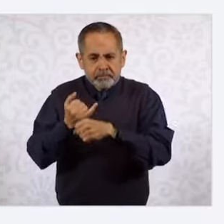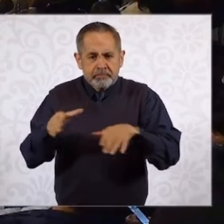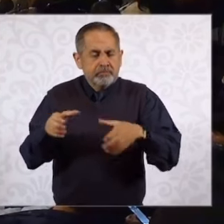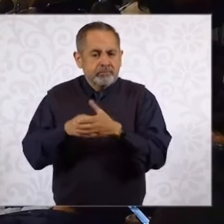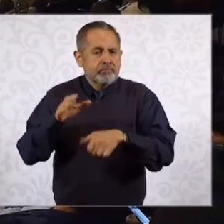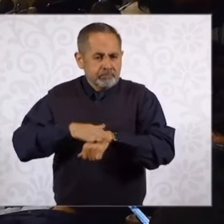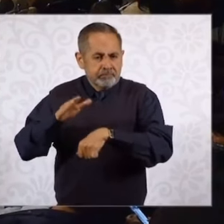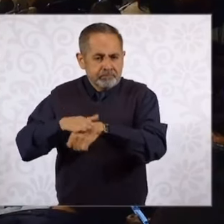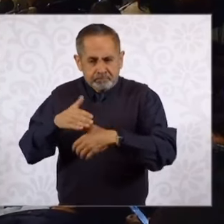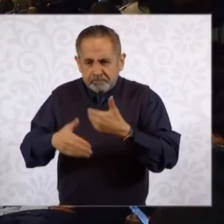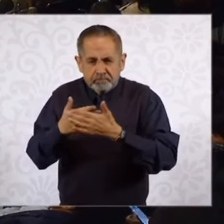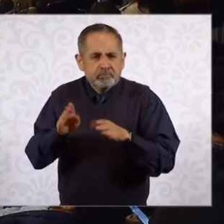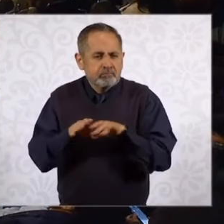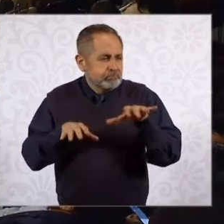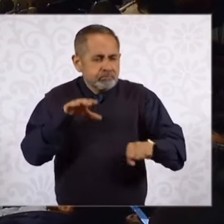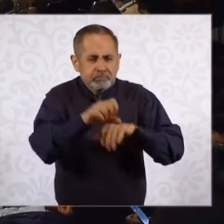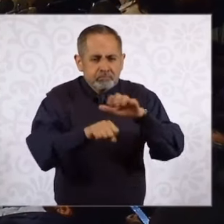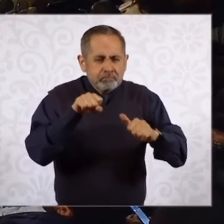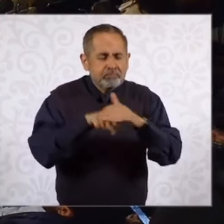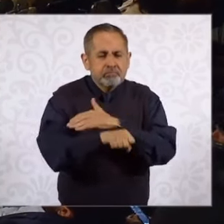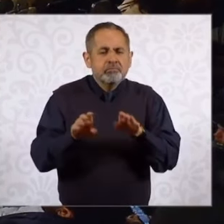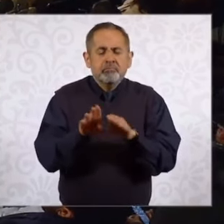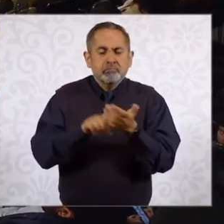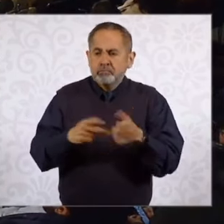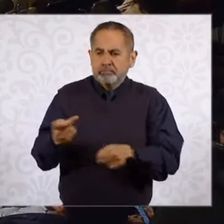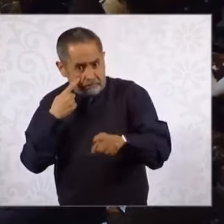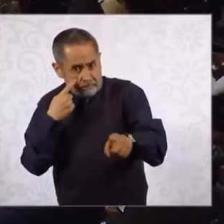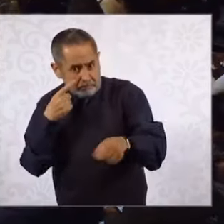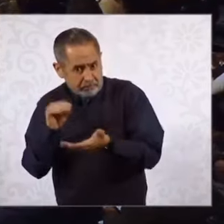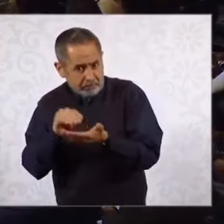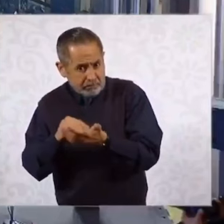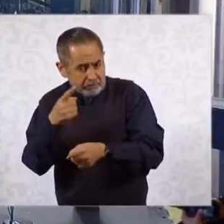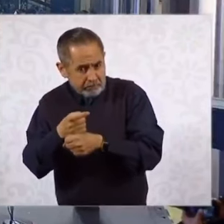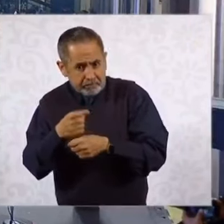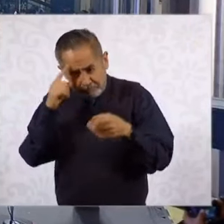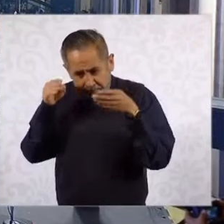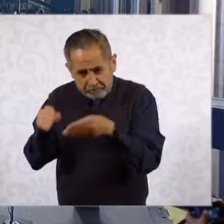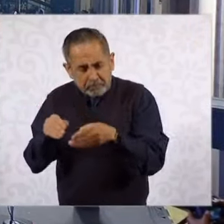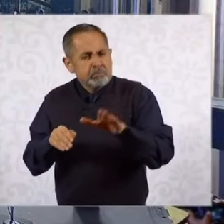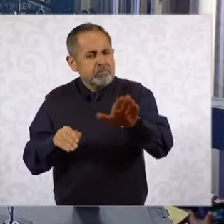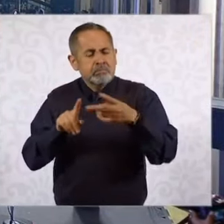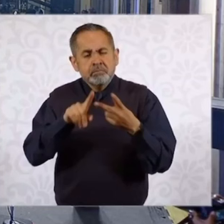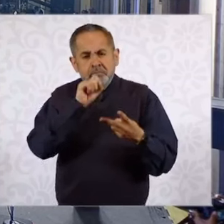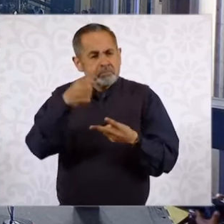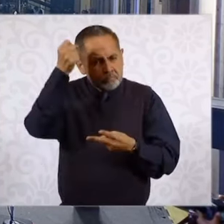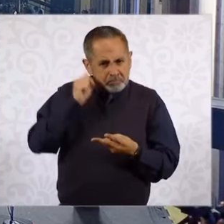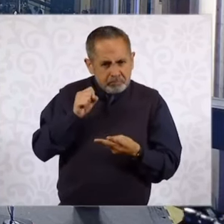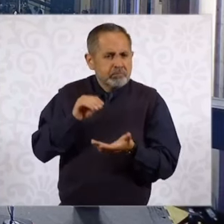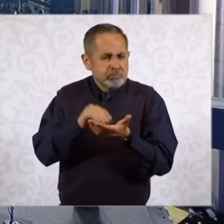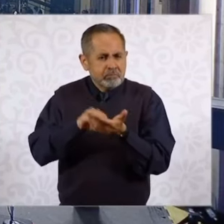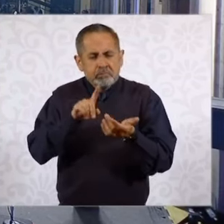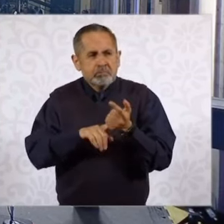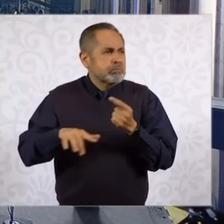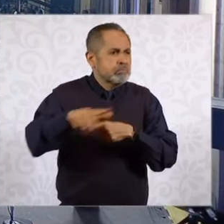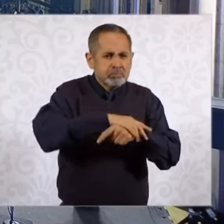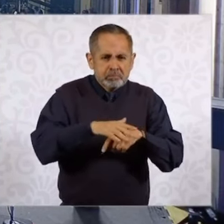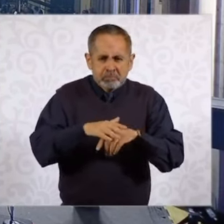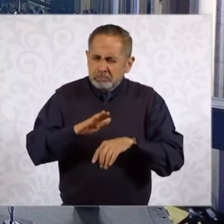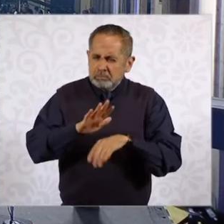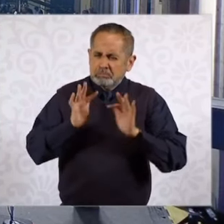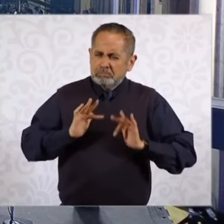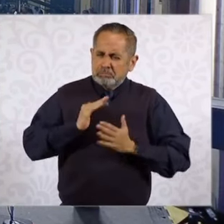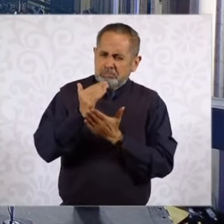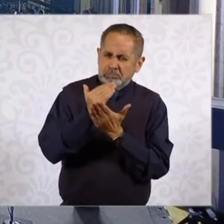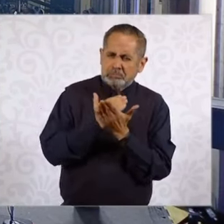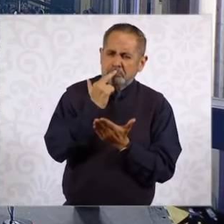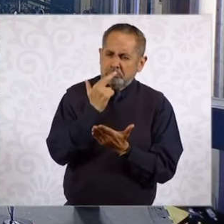de estas detenciones que hubo en nuestro territorio. Pero podría decirse también que en el caso Sinaloa se tiene la percepción de que se están tranquilizando las cosas.